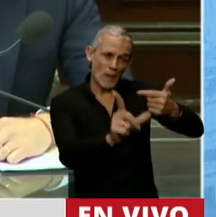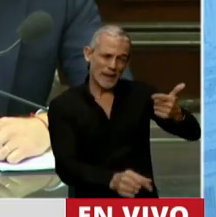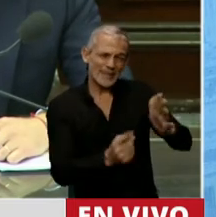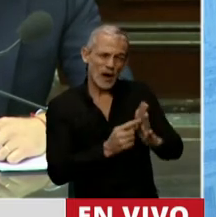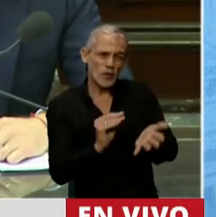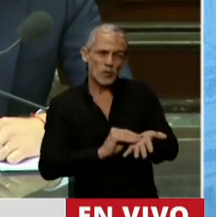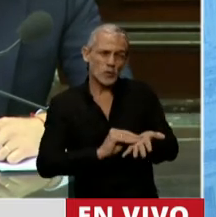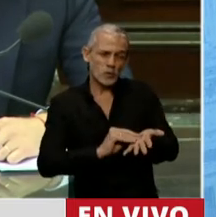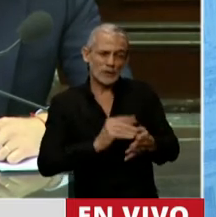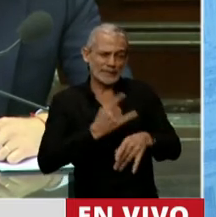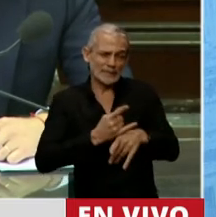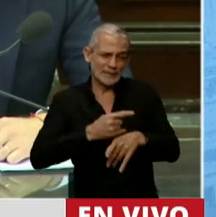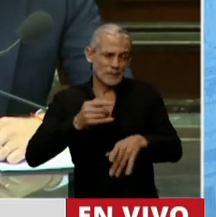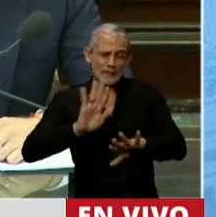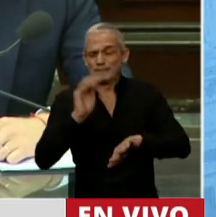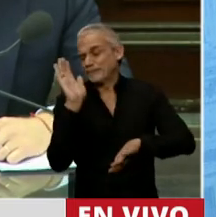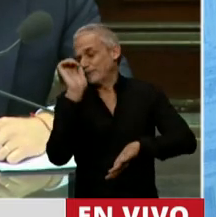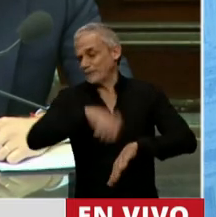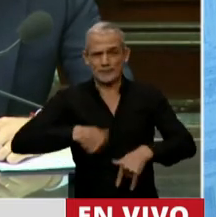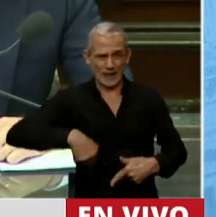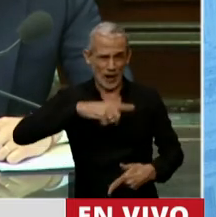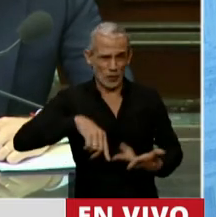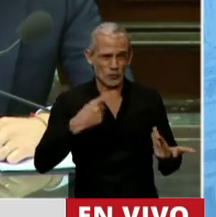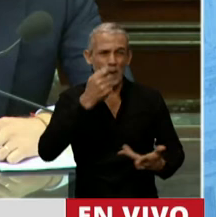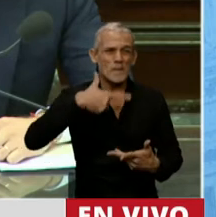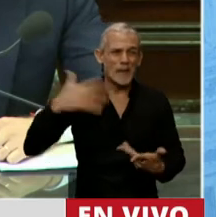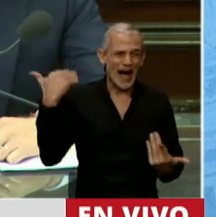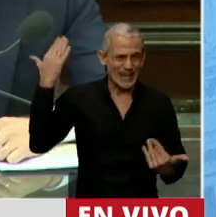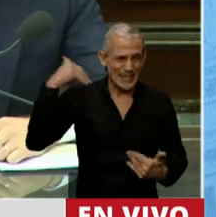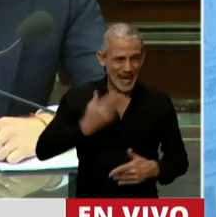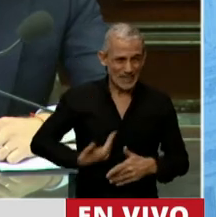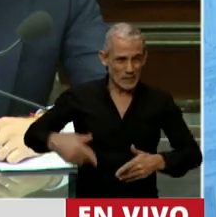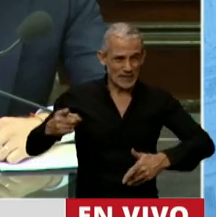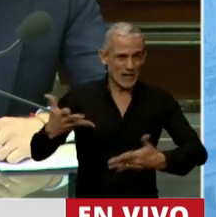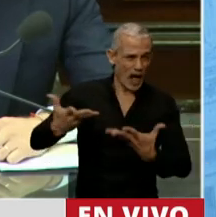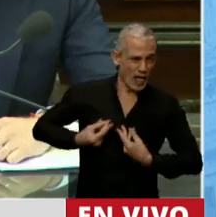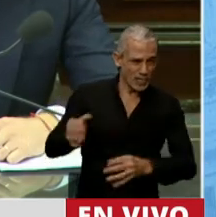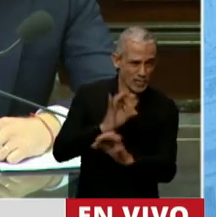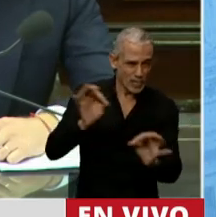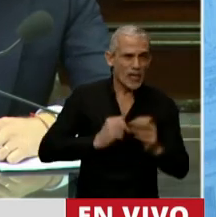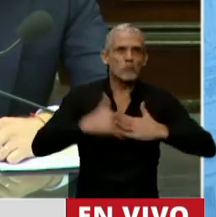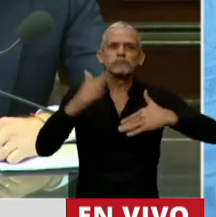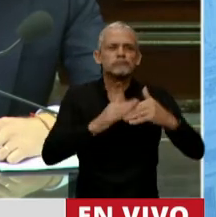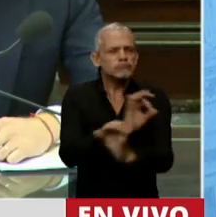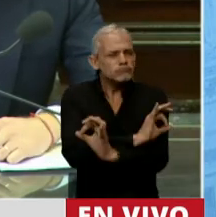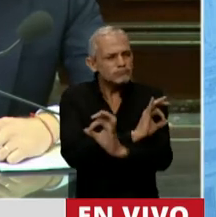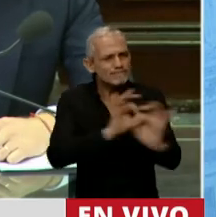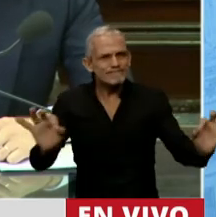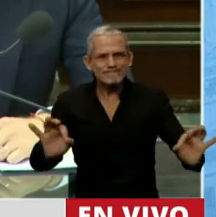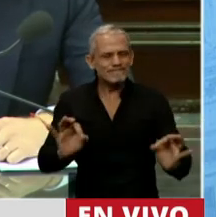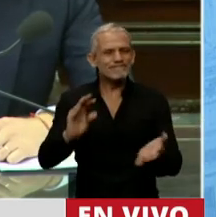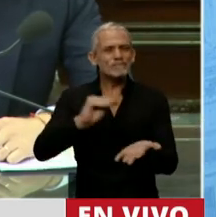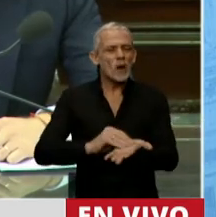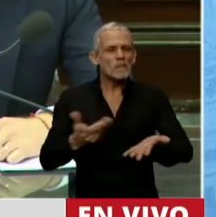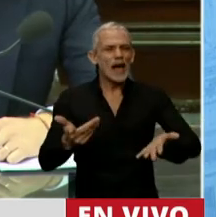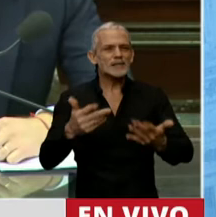fue olvidada, absolutamente olvidada en la gestión anterior, no tuvo ayudas, no tuvo obras y sobre todo no tuvo ninguna